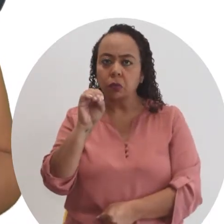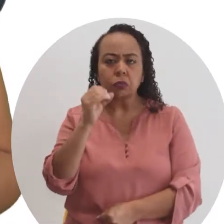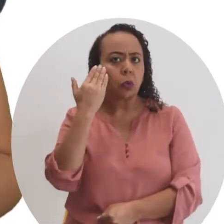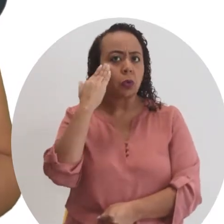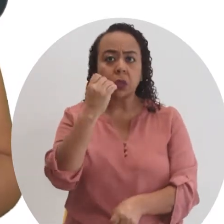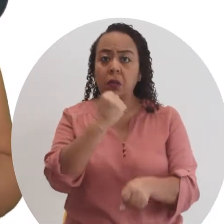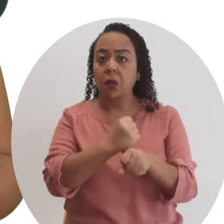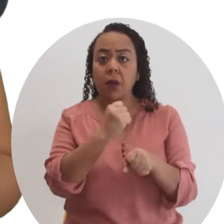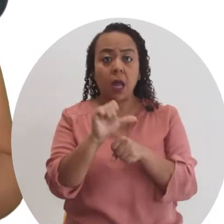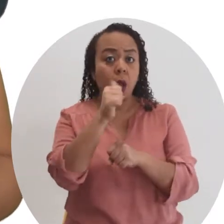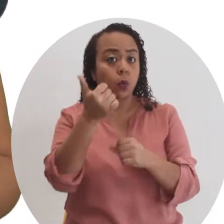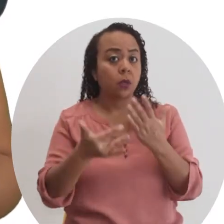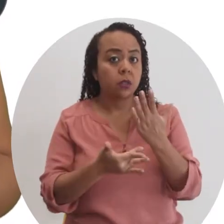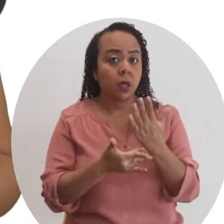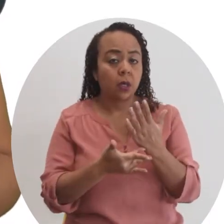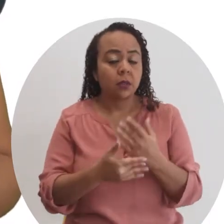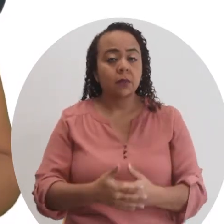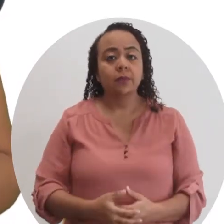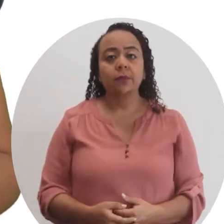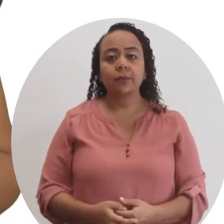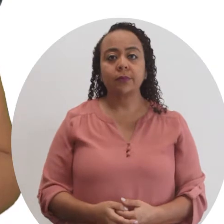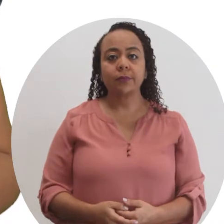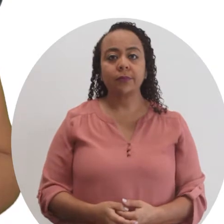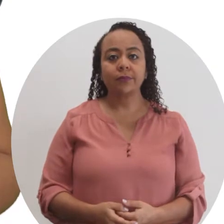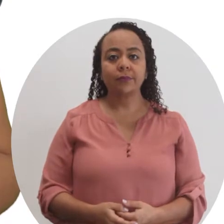y que no sabe trabajar otras técnicas.